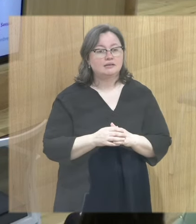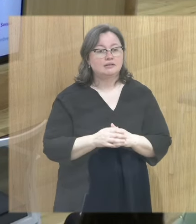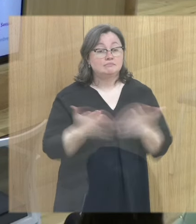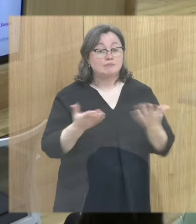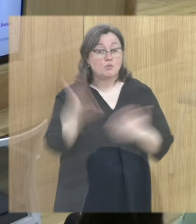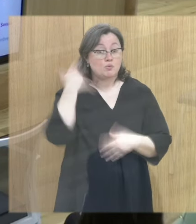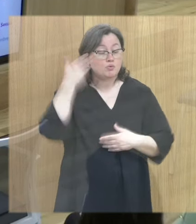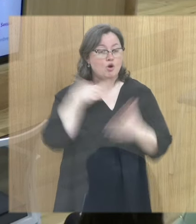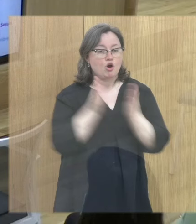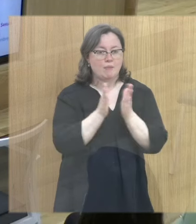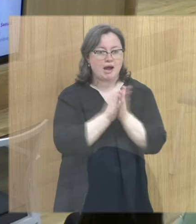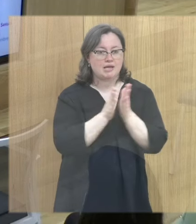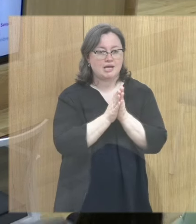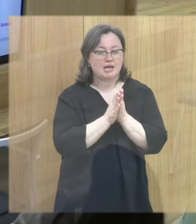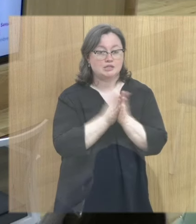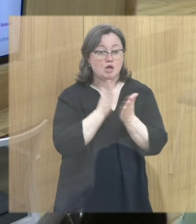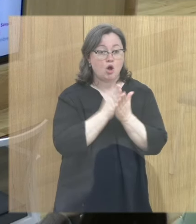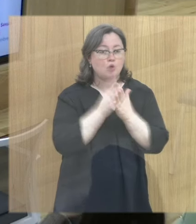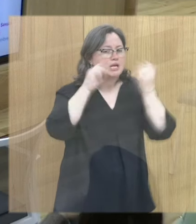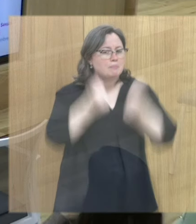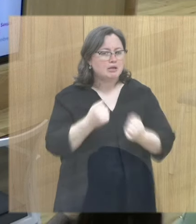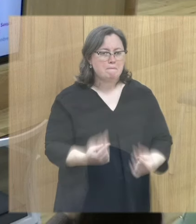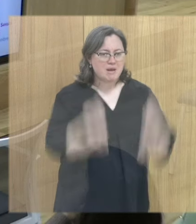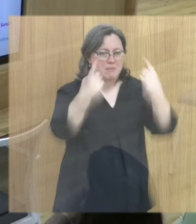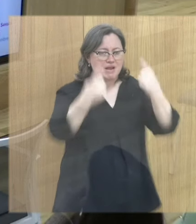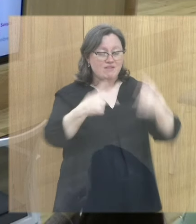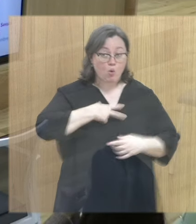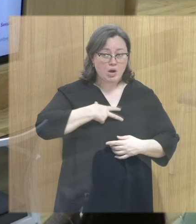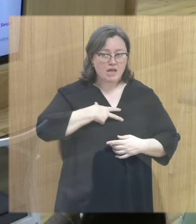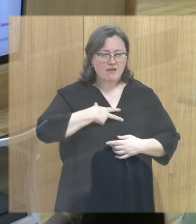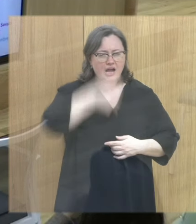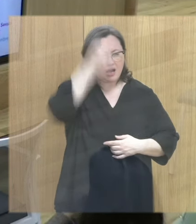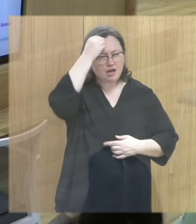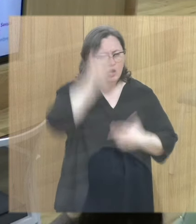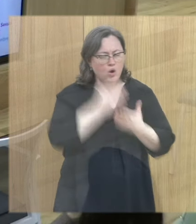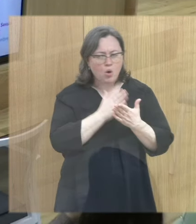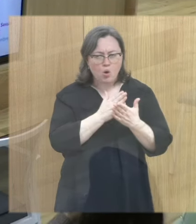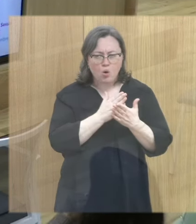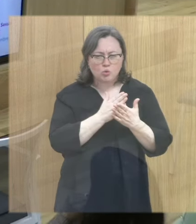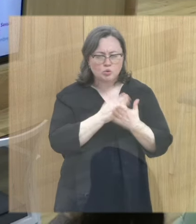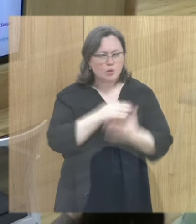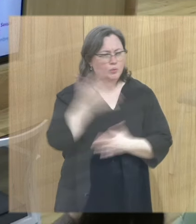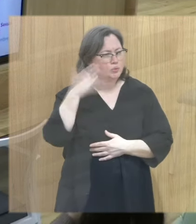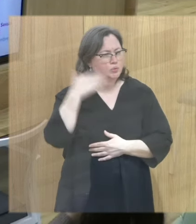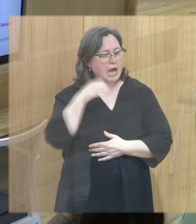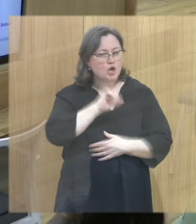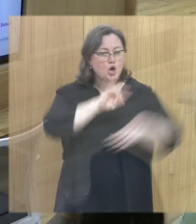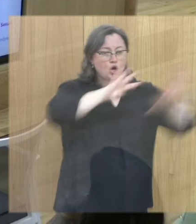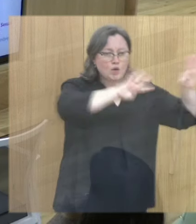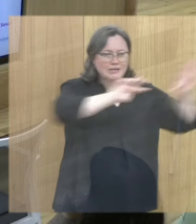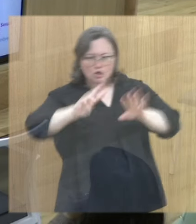Fuimos compañeras en el primer curso de expertos de jurídica y yo creo que, recordad, yo no sé si era en el año 98